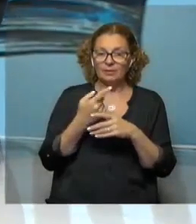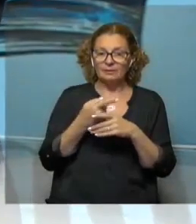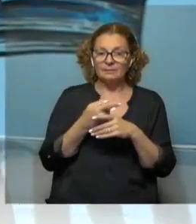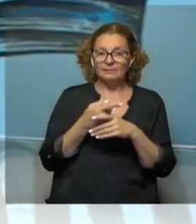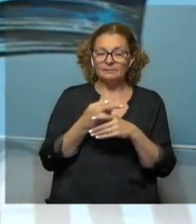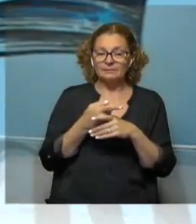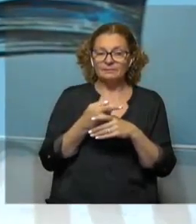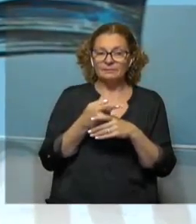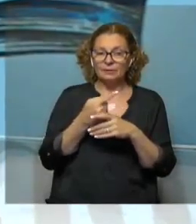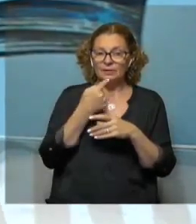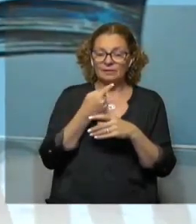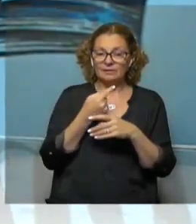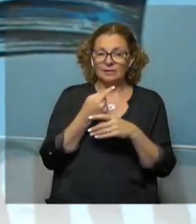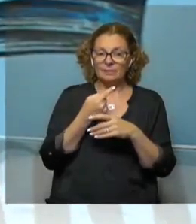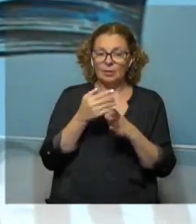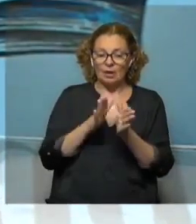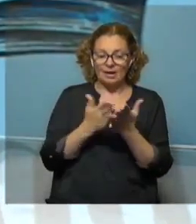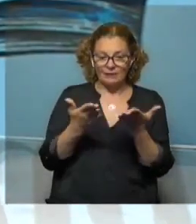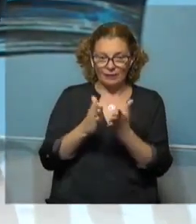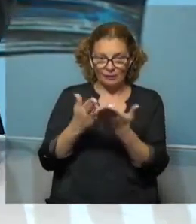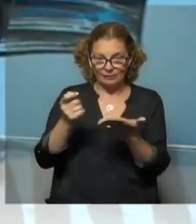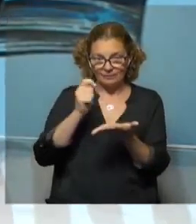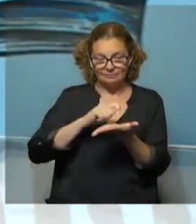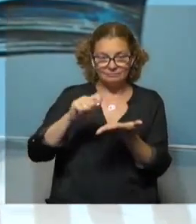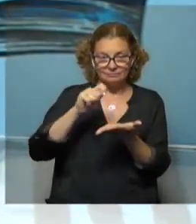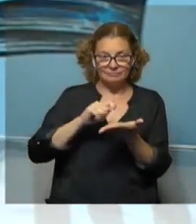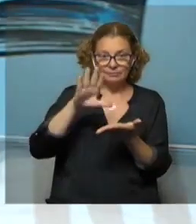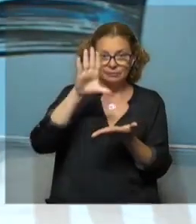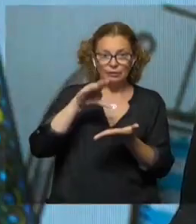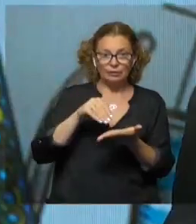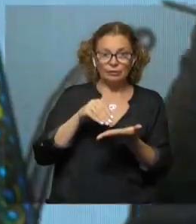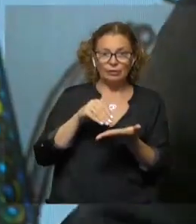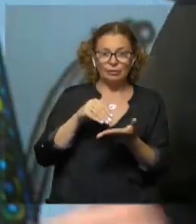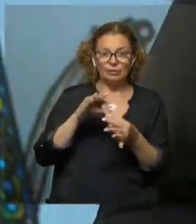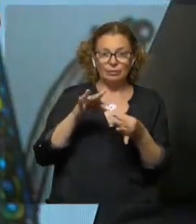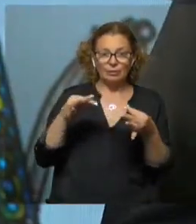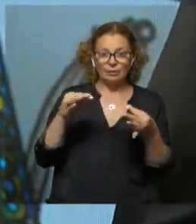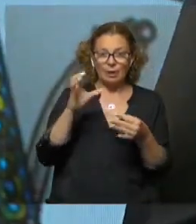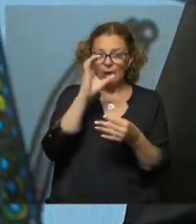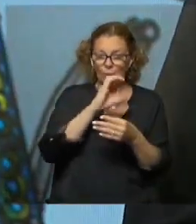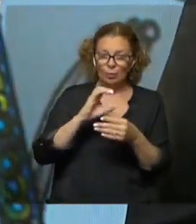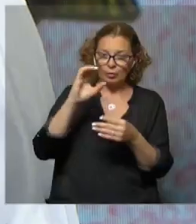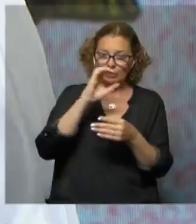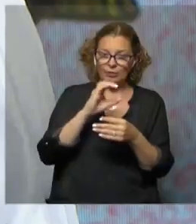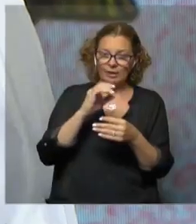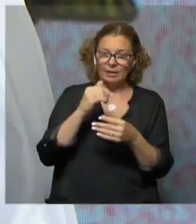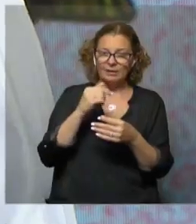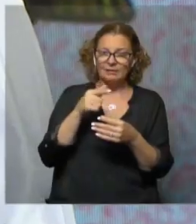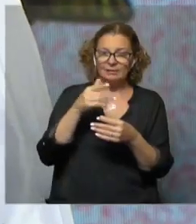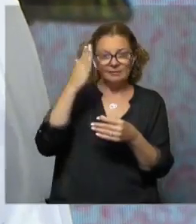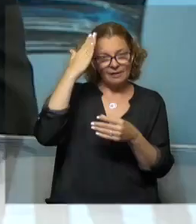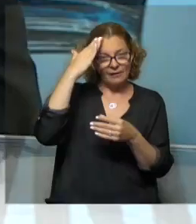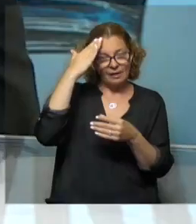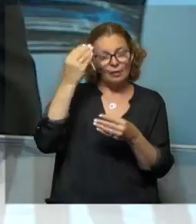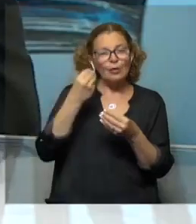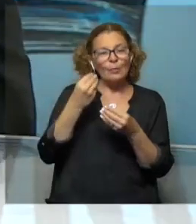porque hoy repasamos un poco los libros que has editado y todos tienen un hilo conductor con la curiosidad y esas ganas de estar sabiendo